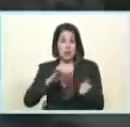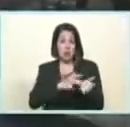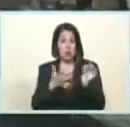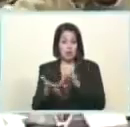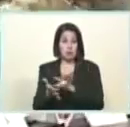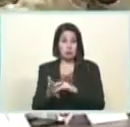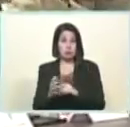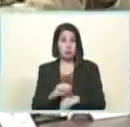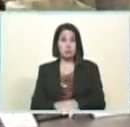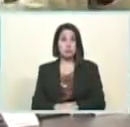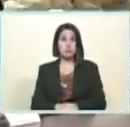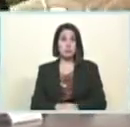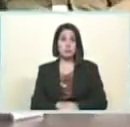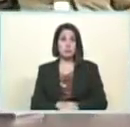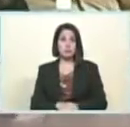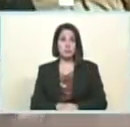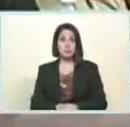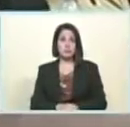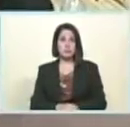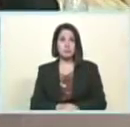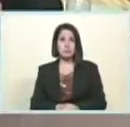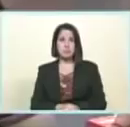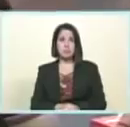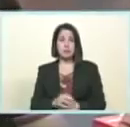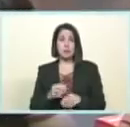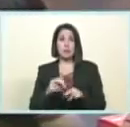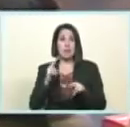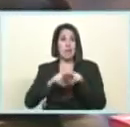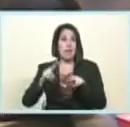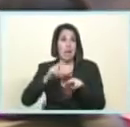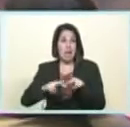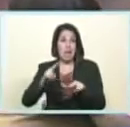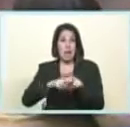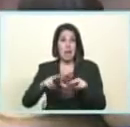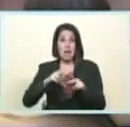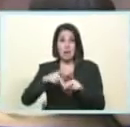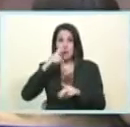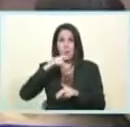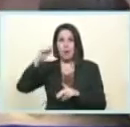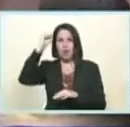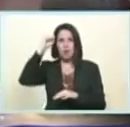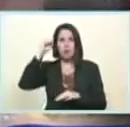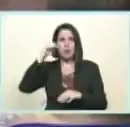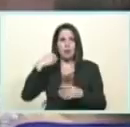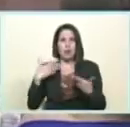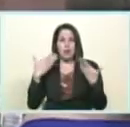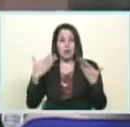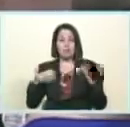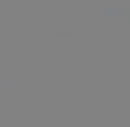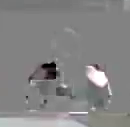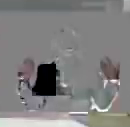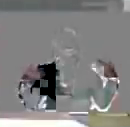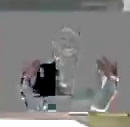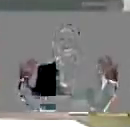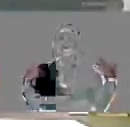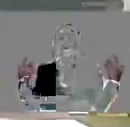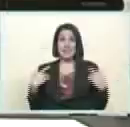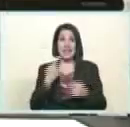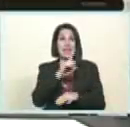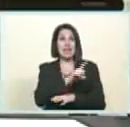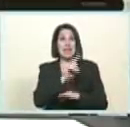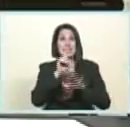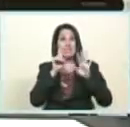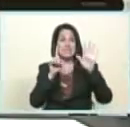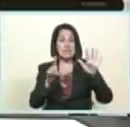cuando venzamos todos estos factores estas navidades las recordaremos con especial